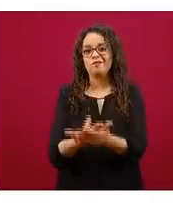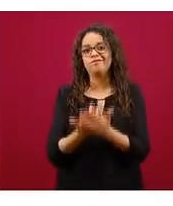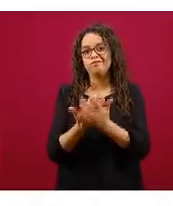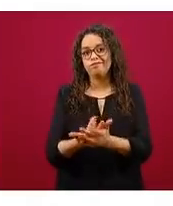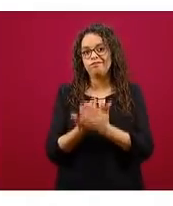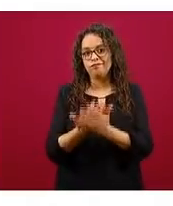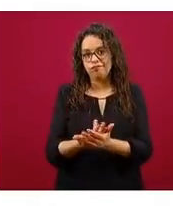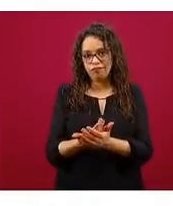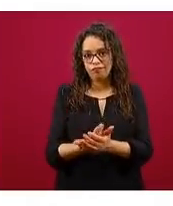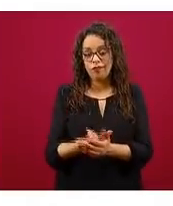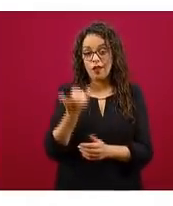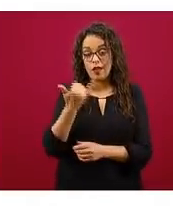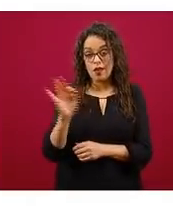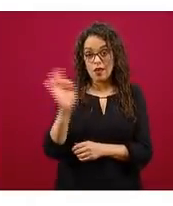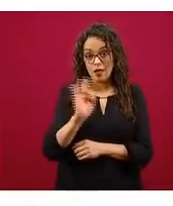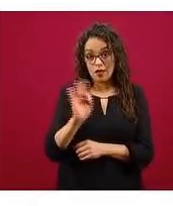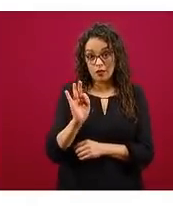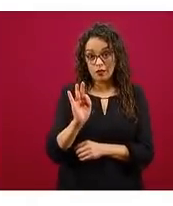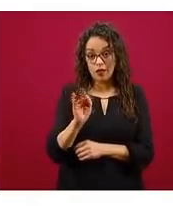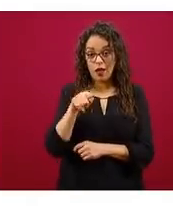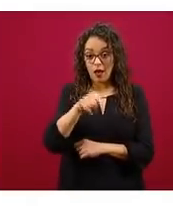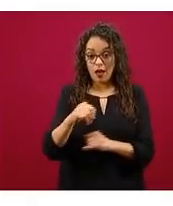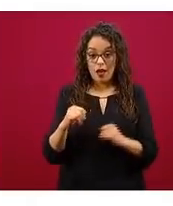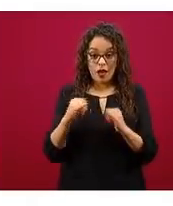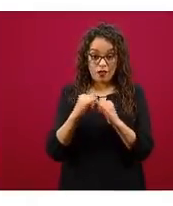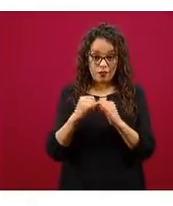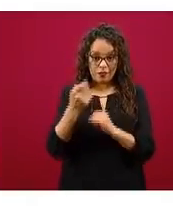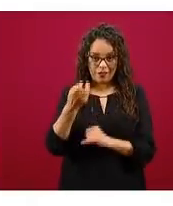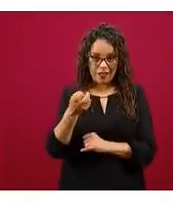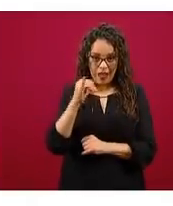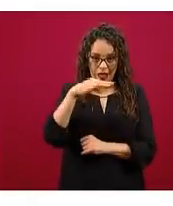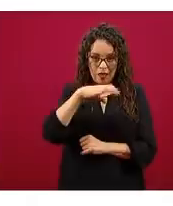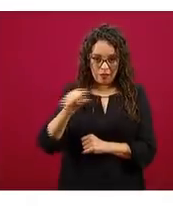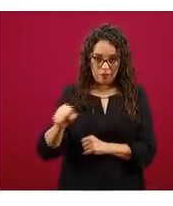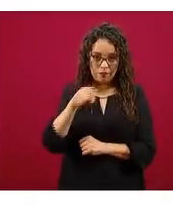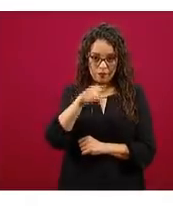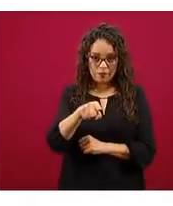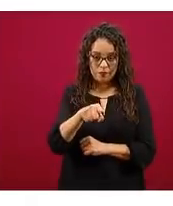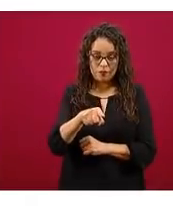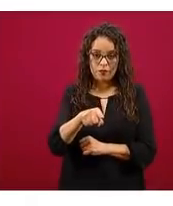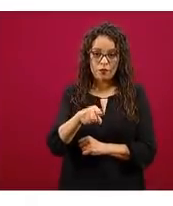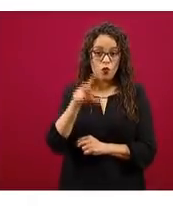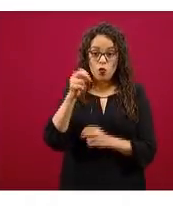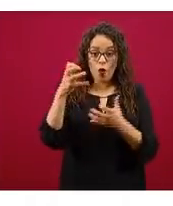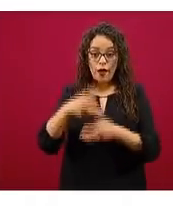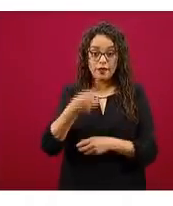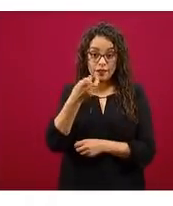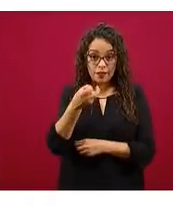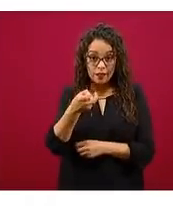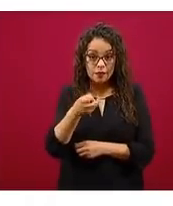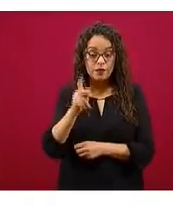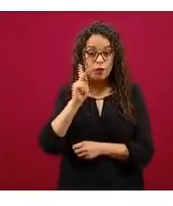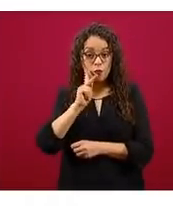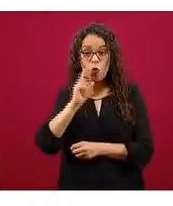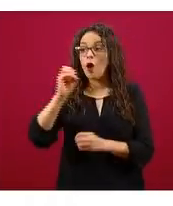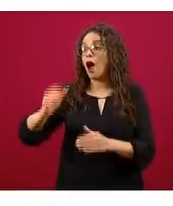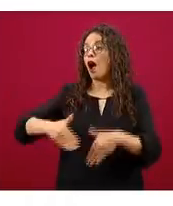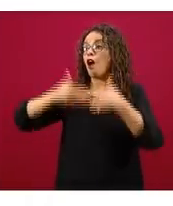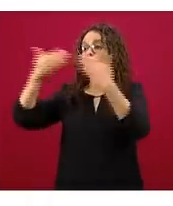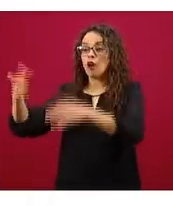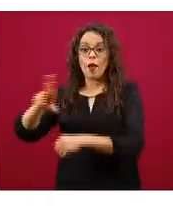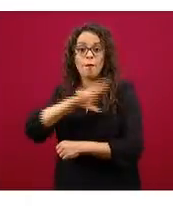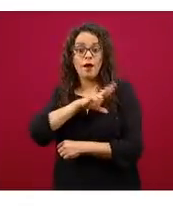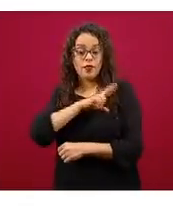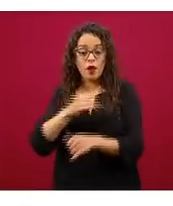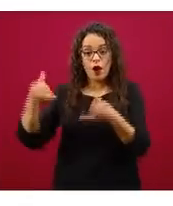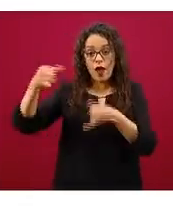más si se envía fuera de la institución, o si se lo hizo en un privado también, porque hay experiencia de los pacientes en los